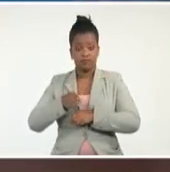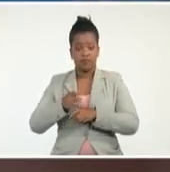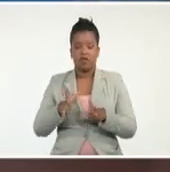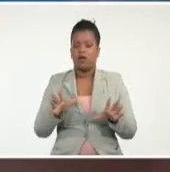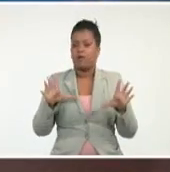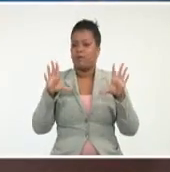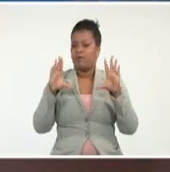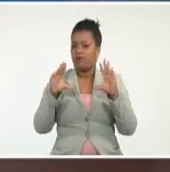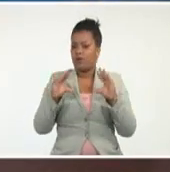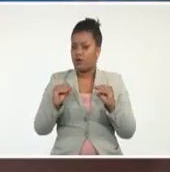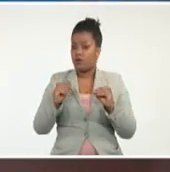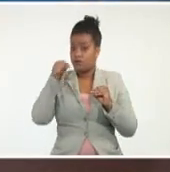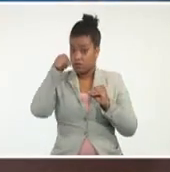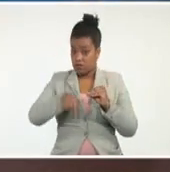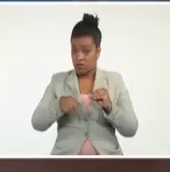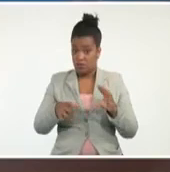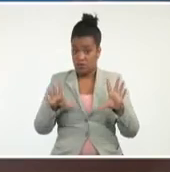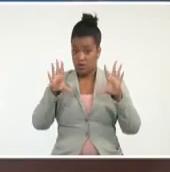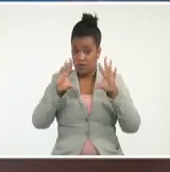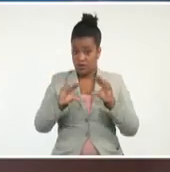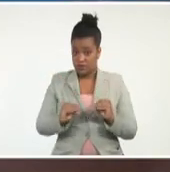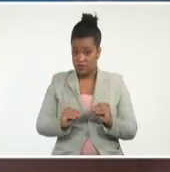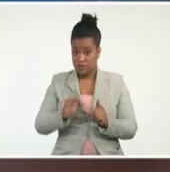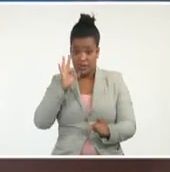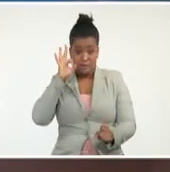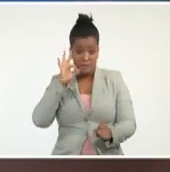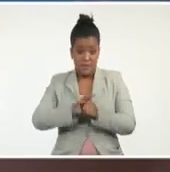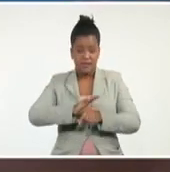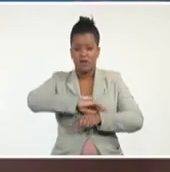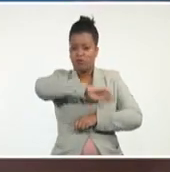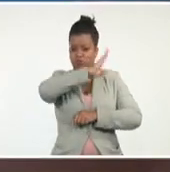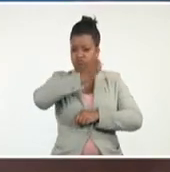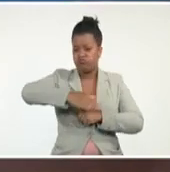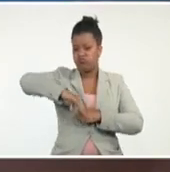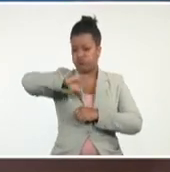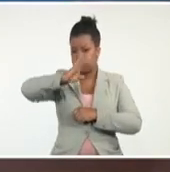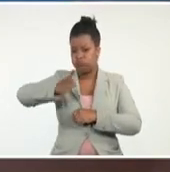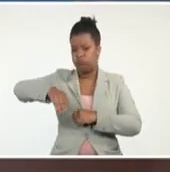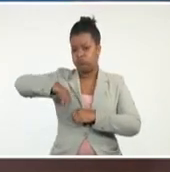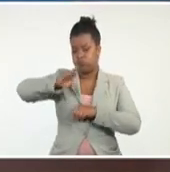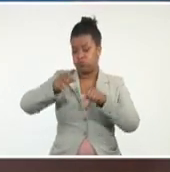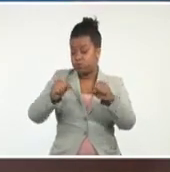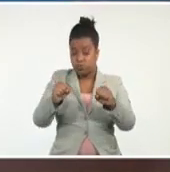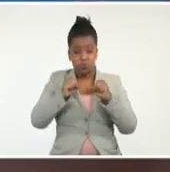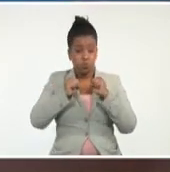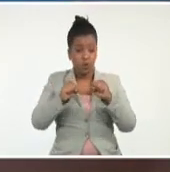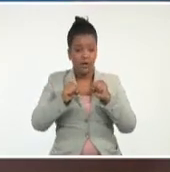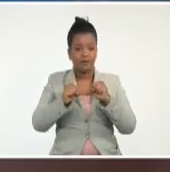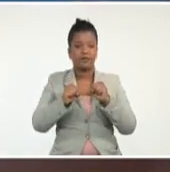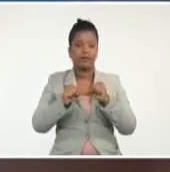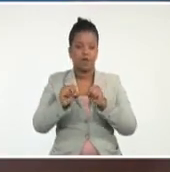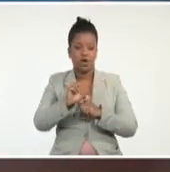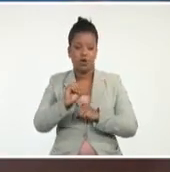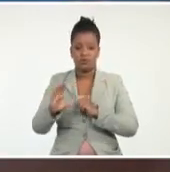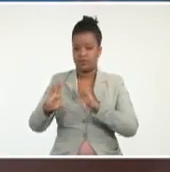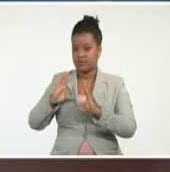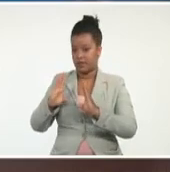esta noche, se iniciarán fuertes marejadas, en el litoral norte del occidente del país.